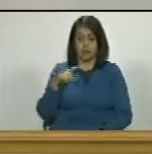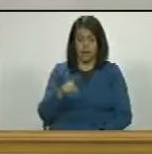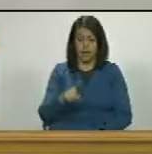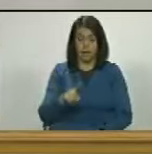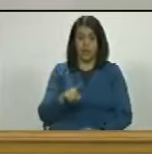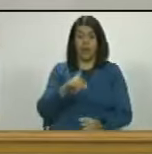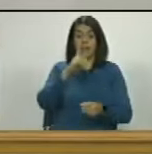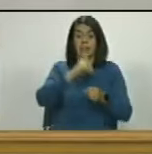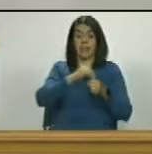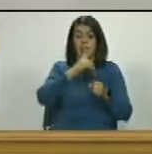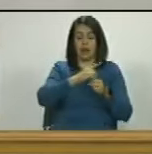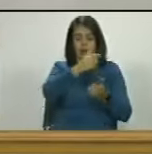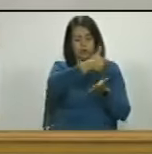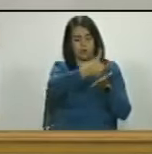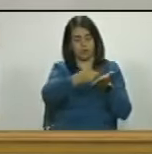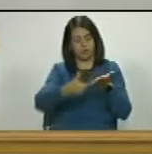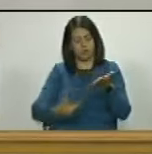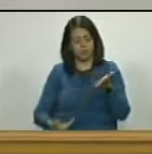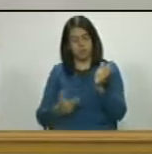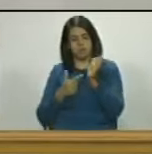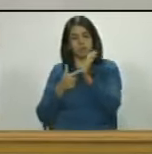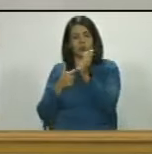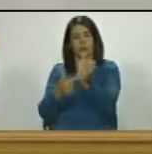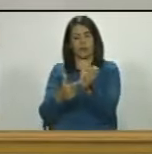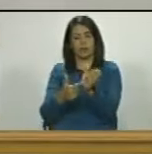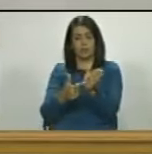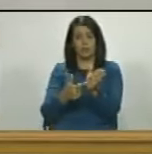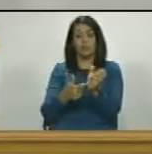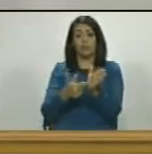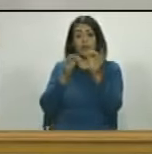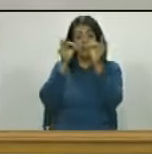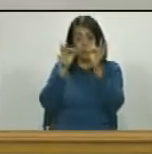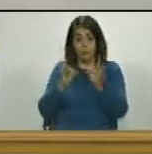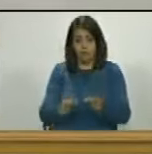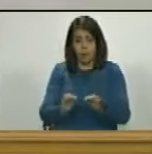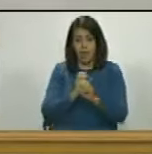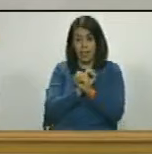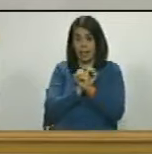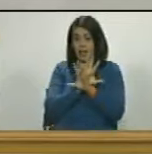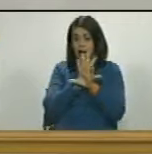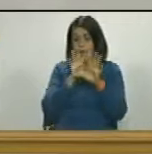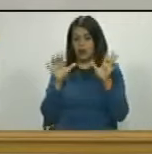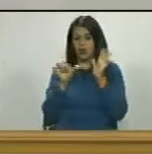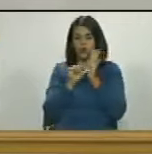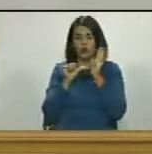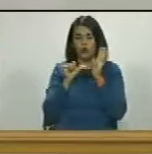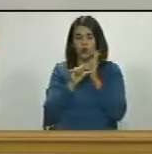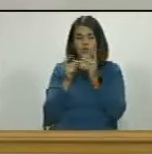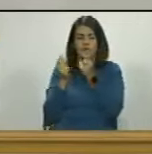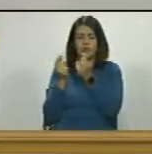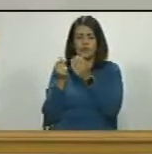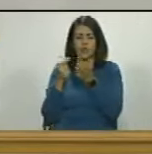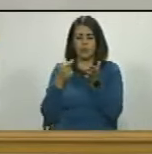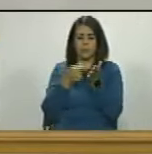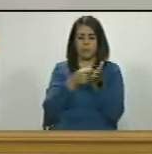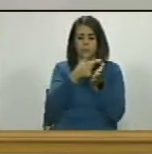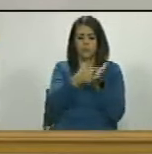registrarse y tiene que establecer de manera prístina de donde provienen los recursos